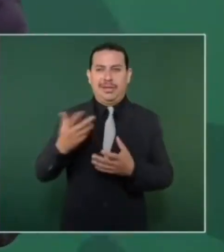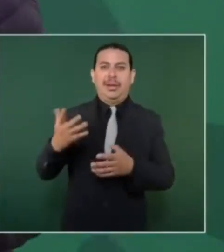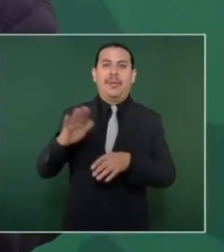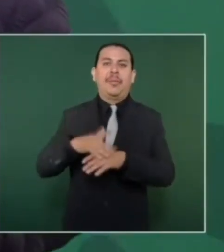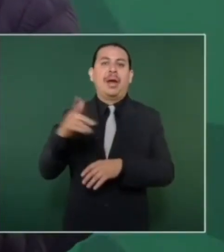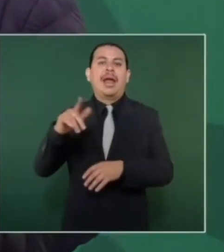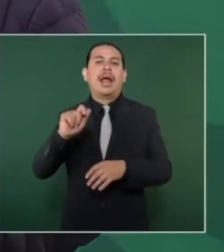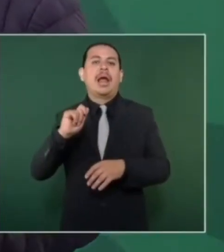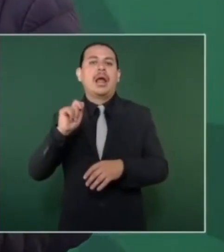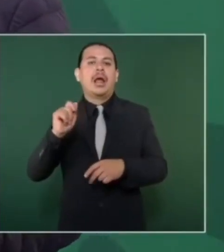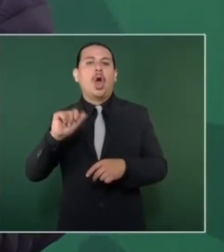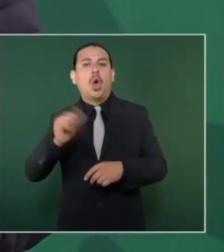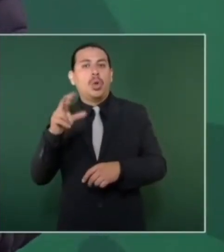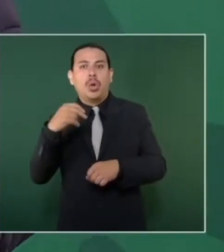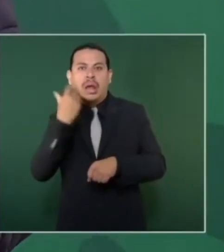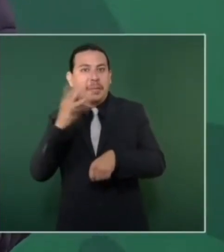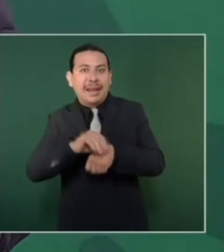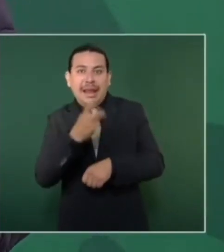corruptos,